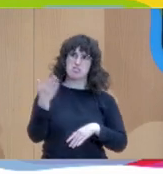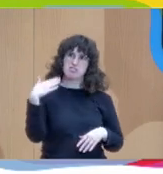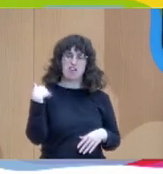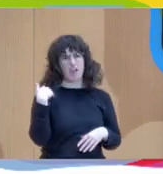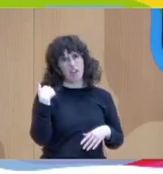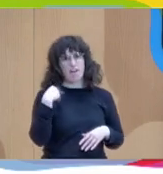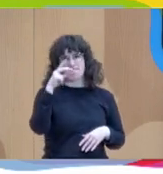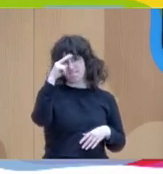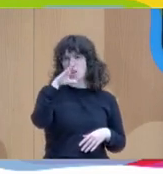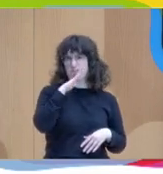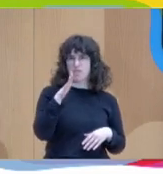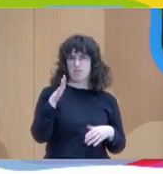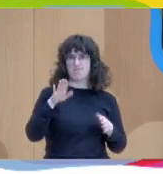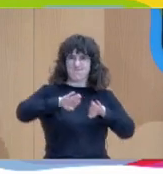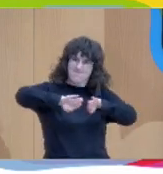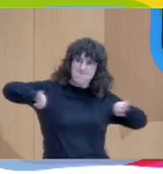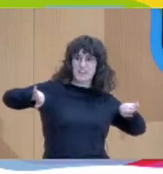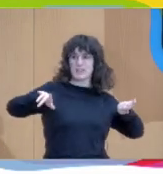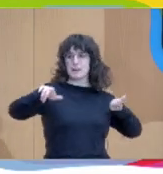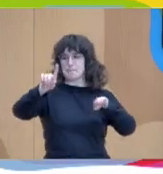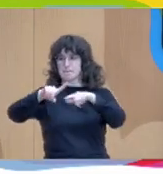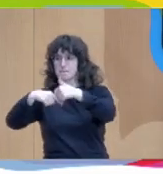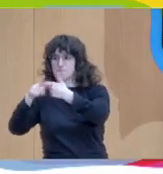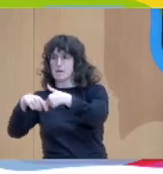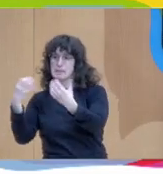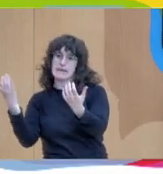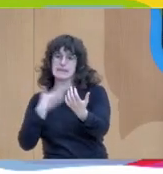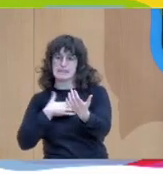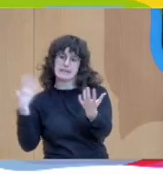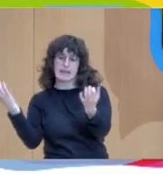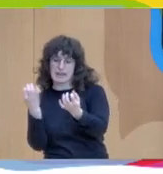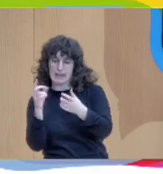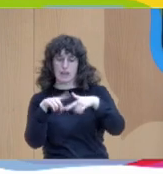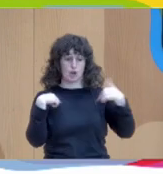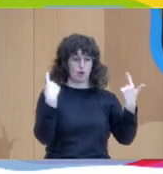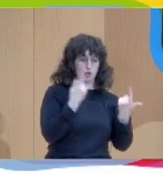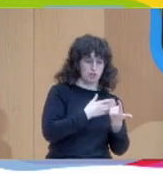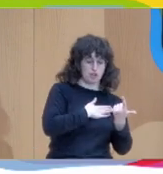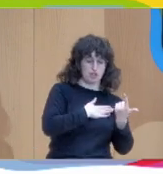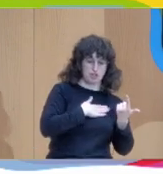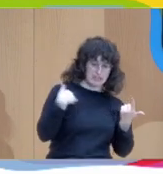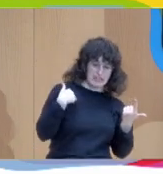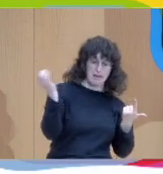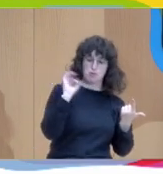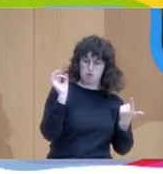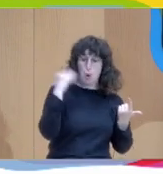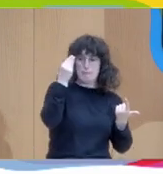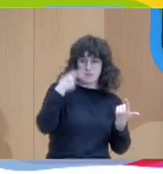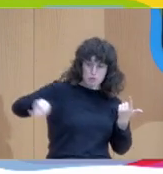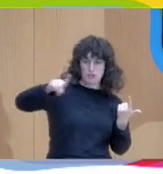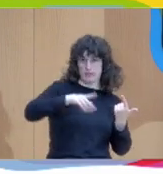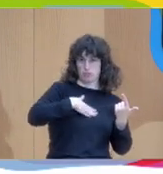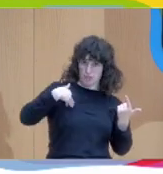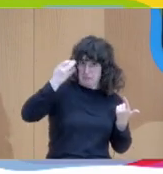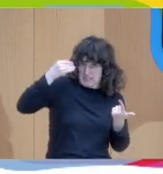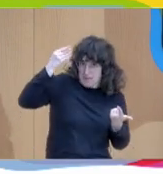distancia entre lo que las familias quieren que lo que nosotros queremos o creemos que quieren y entonces a mí lo que me ha ayudado